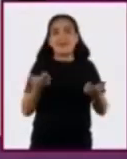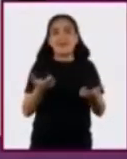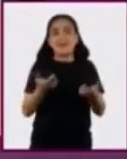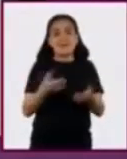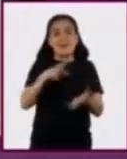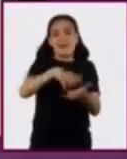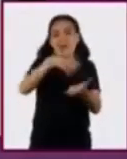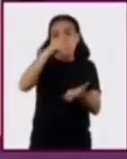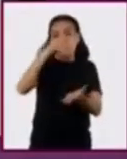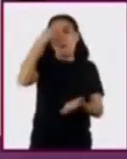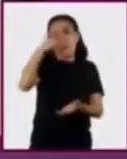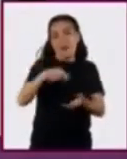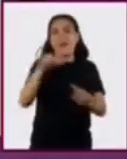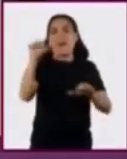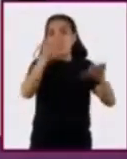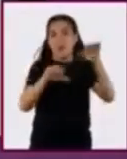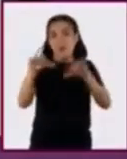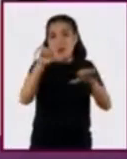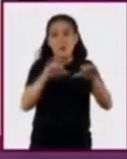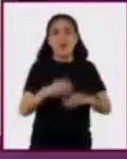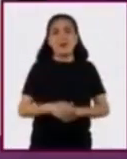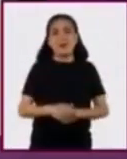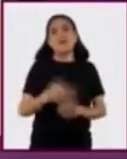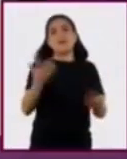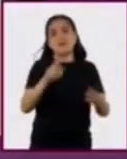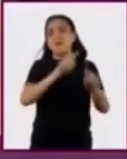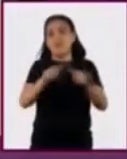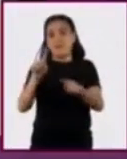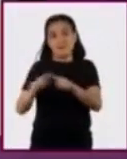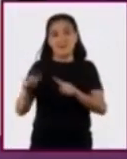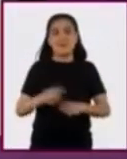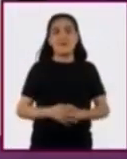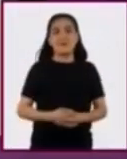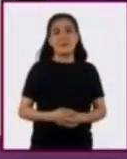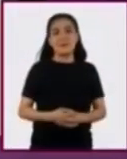harinas para tole y muchas cosas más.